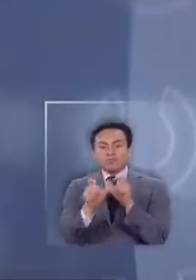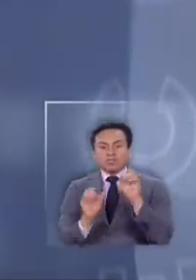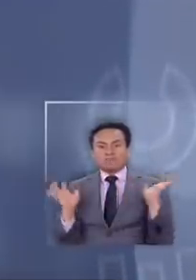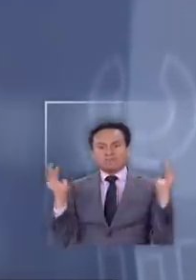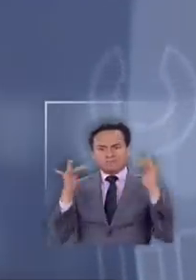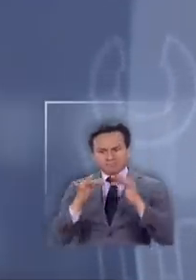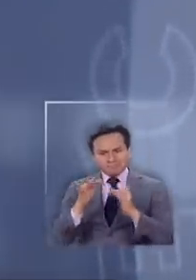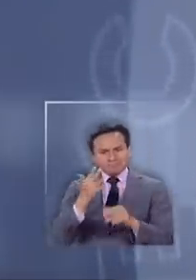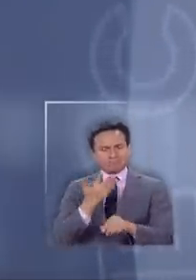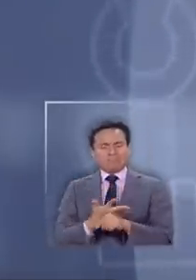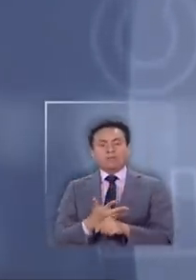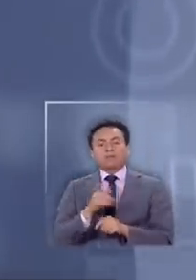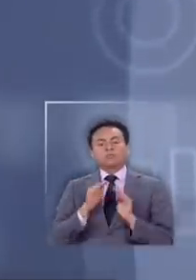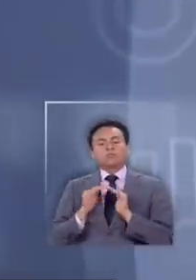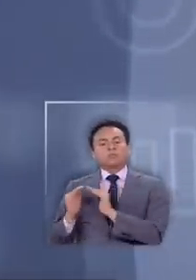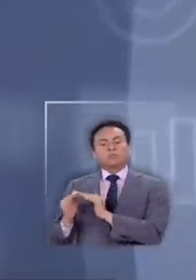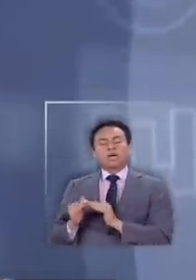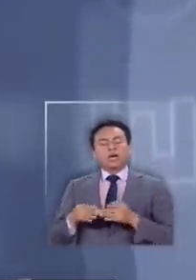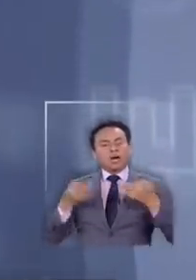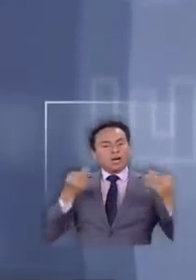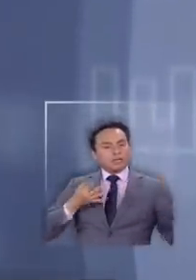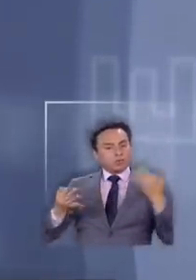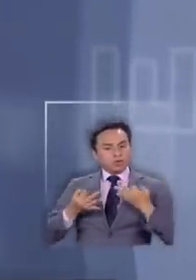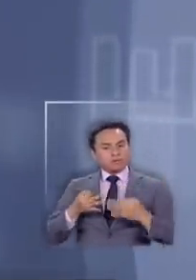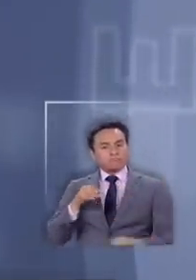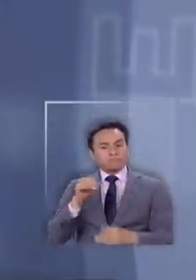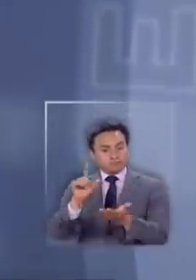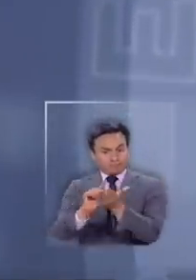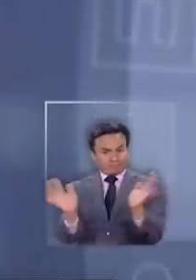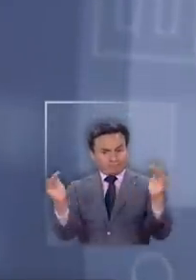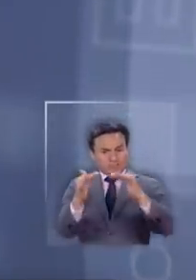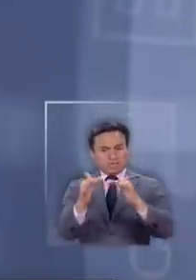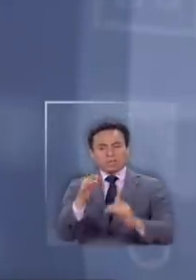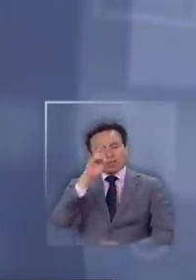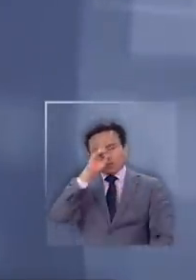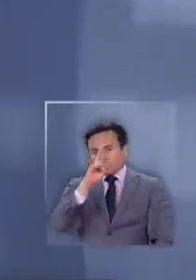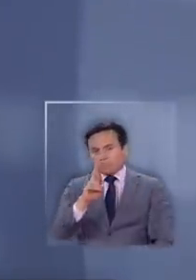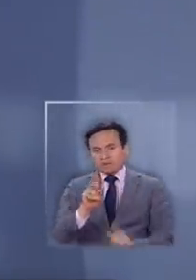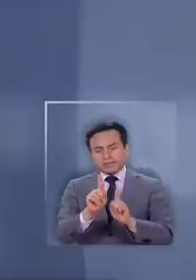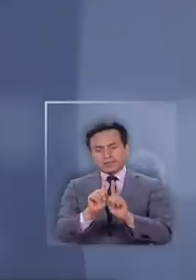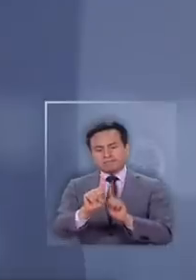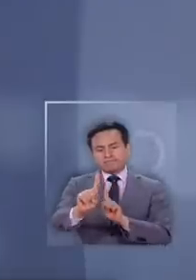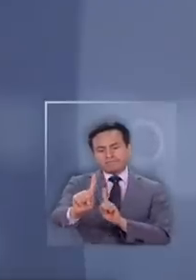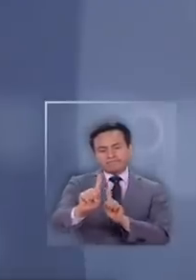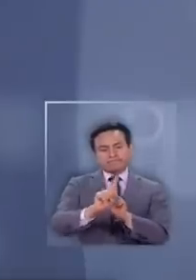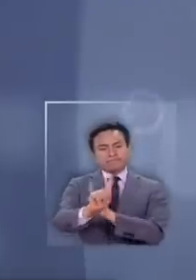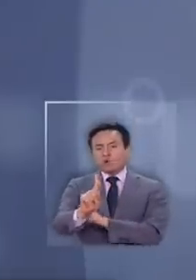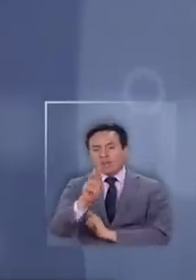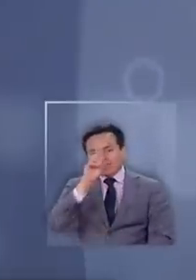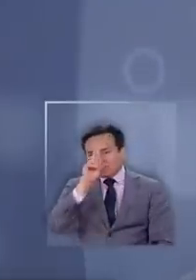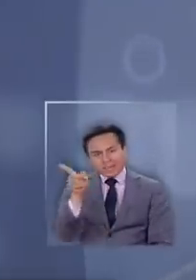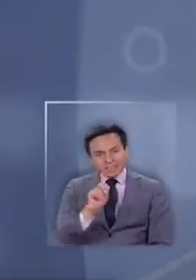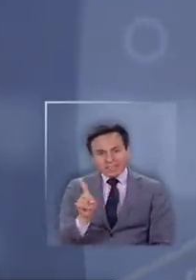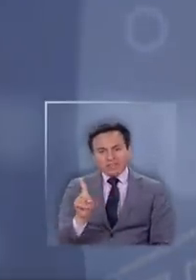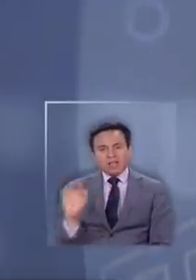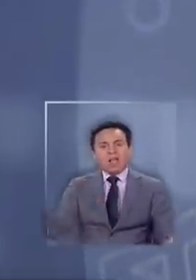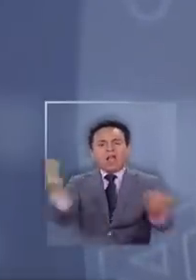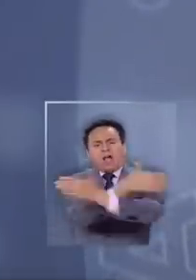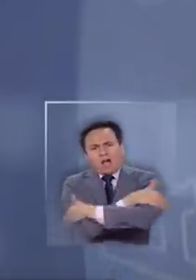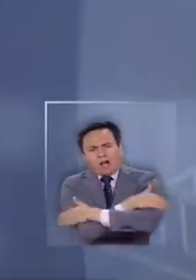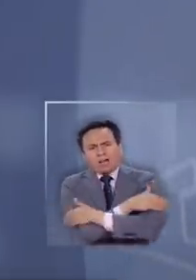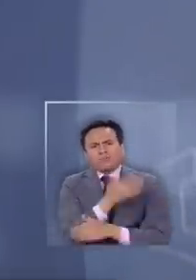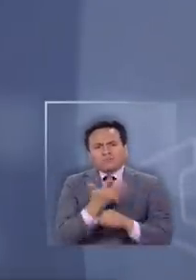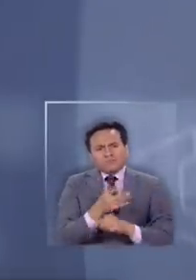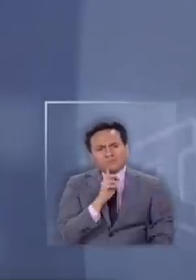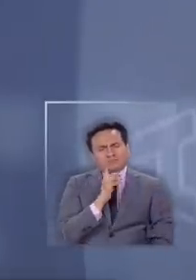personas. Los vecinos aseguran que en la ocasión no se respetó la distancia social y que incluso hubo abrazos de por